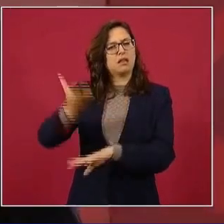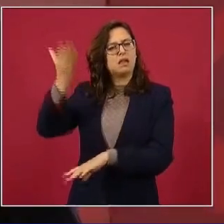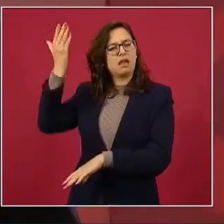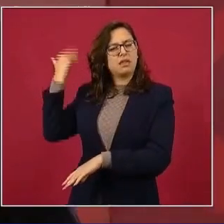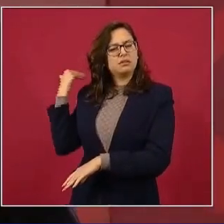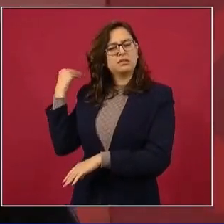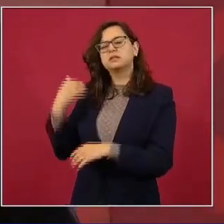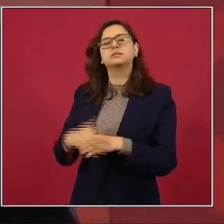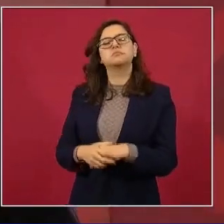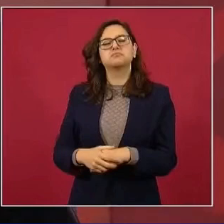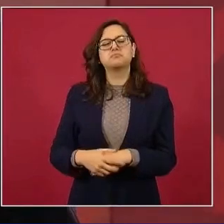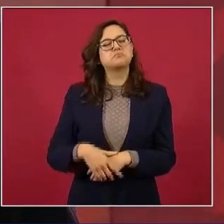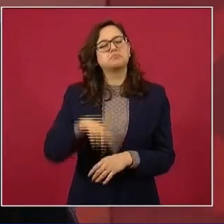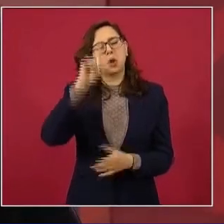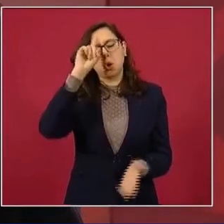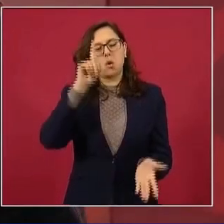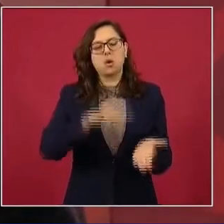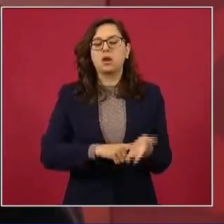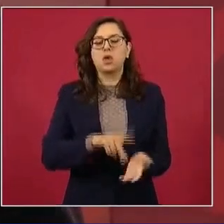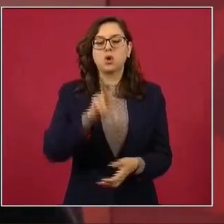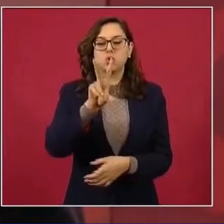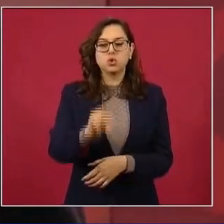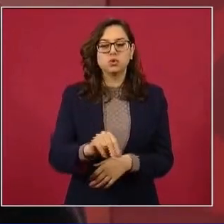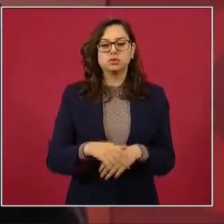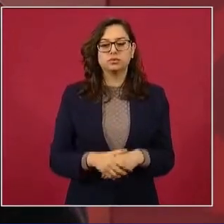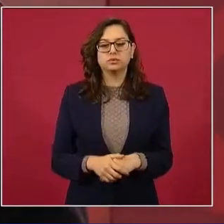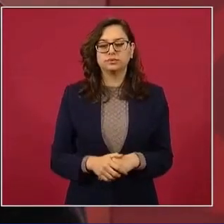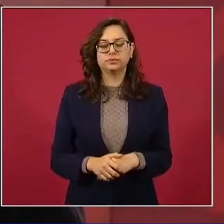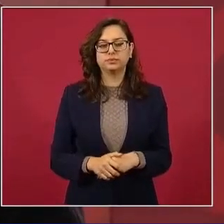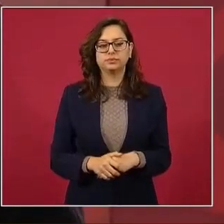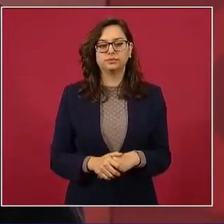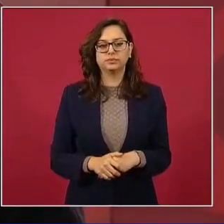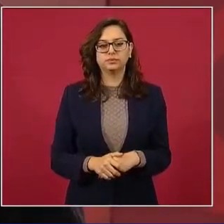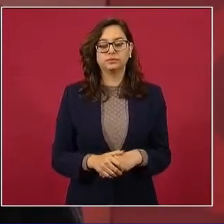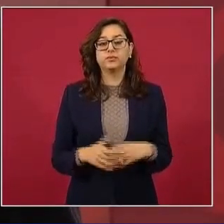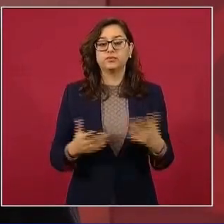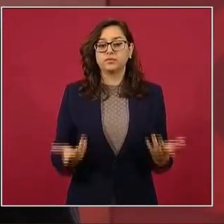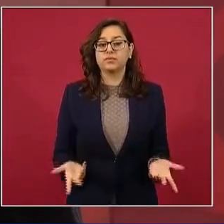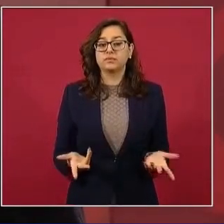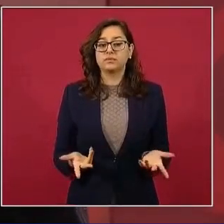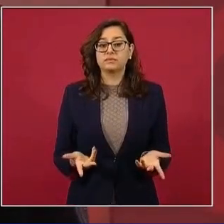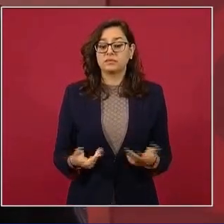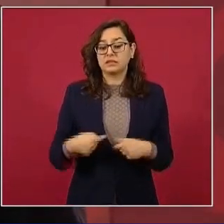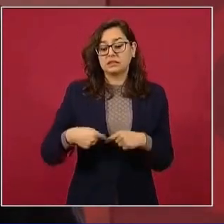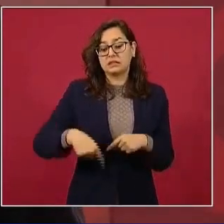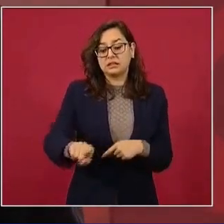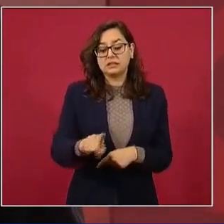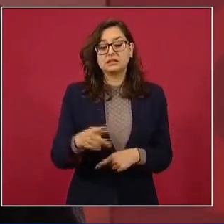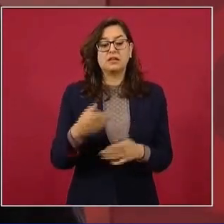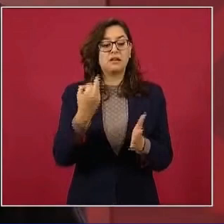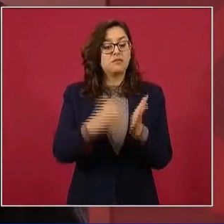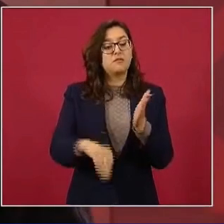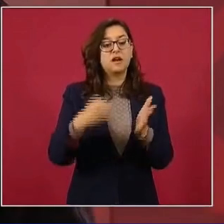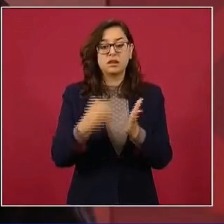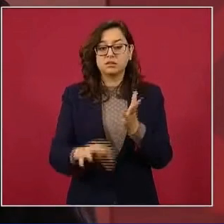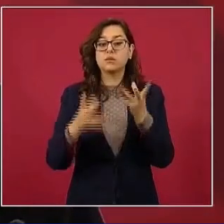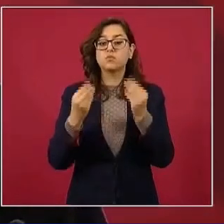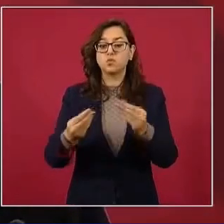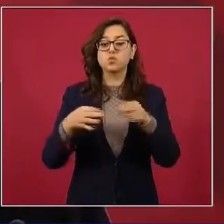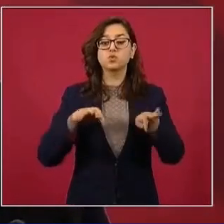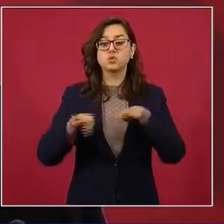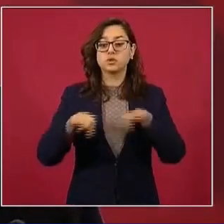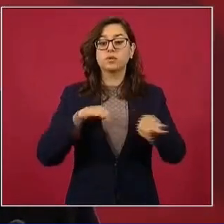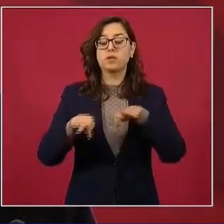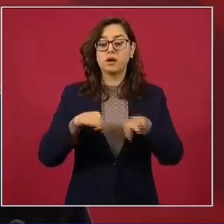faltan muchas cosas, porque la verdad era